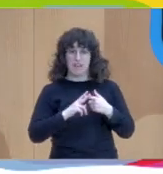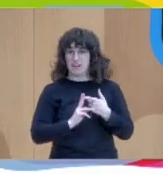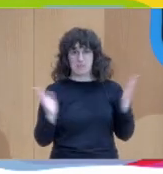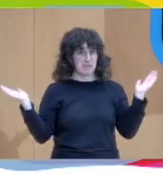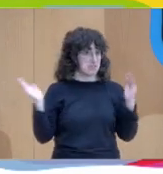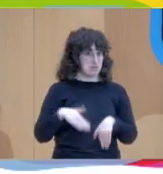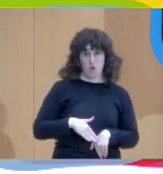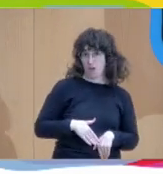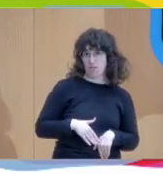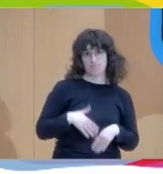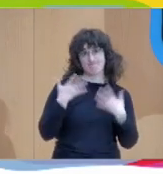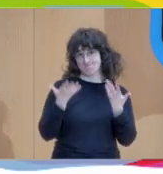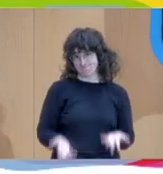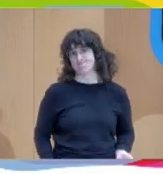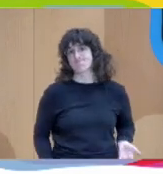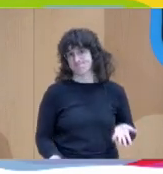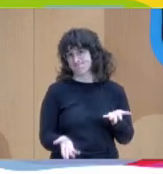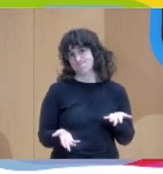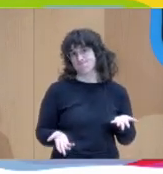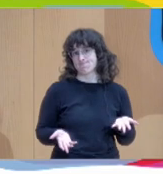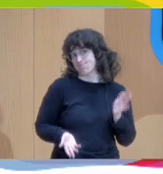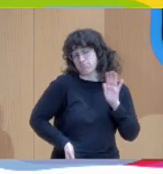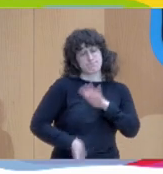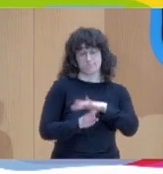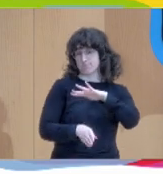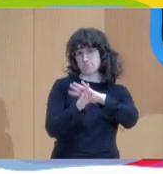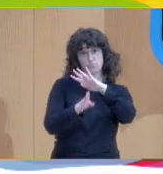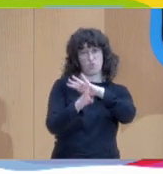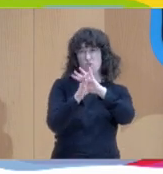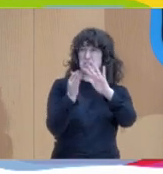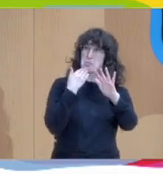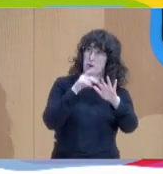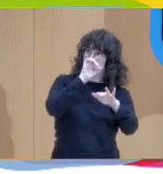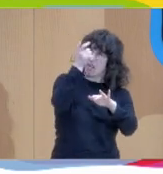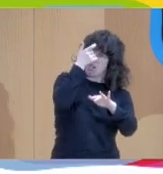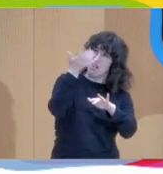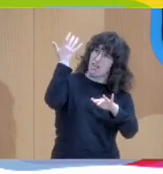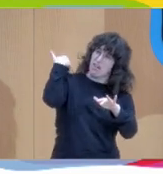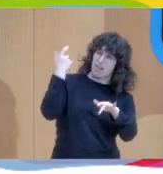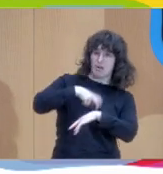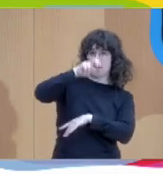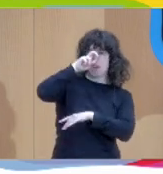y, por tanto, de alguna manera persisten modelos de conceptualización de la relación terapéutica